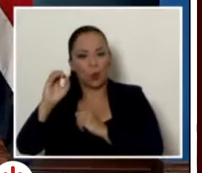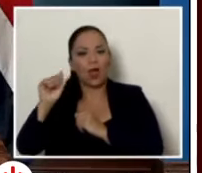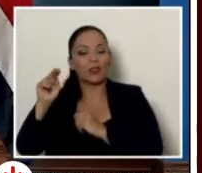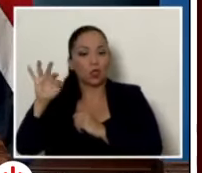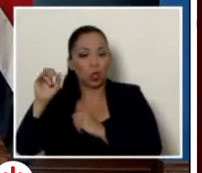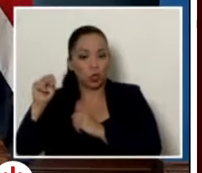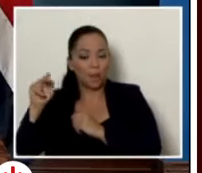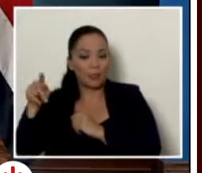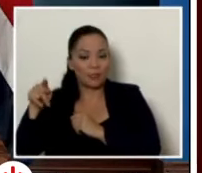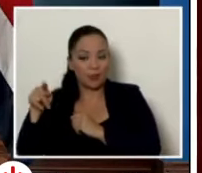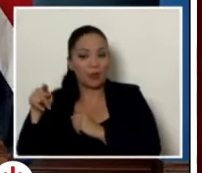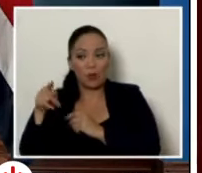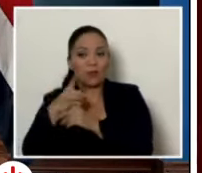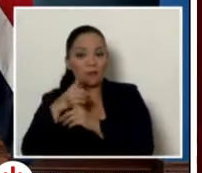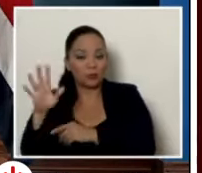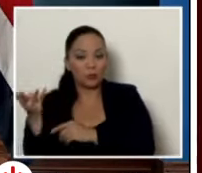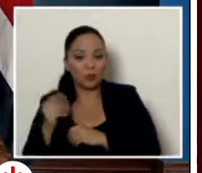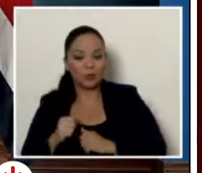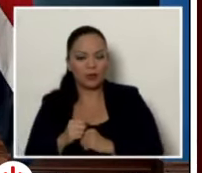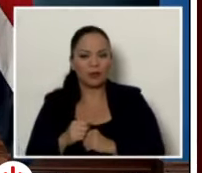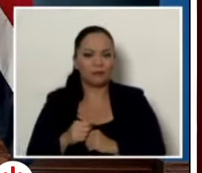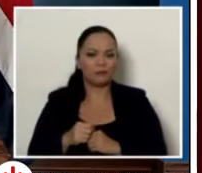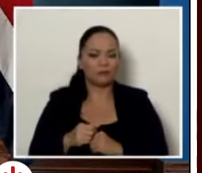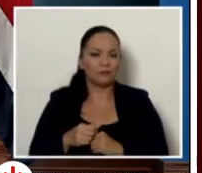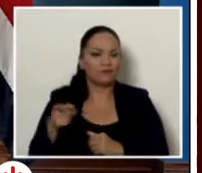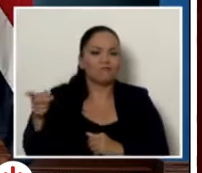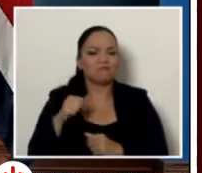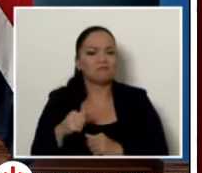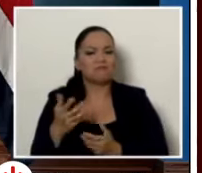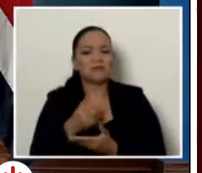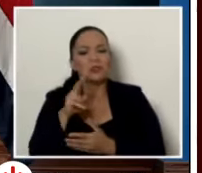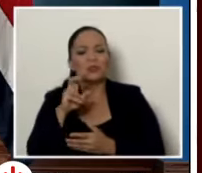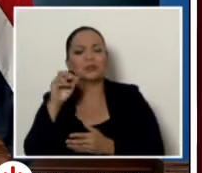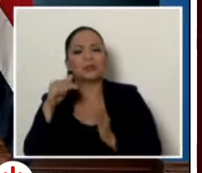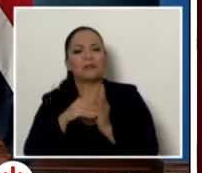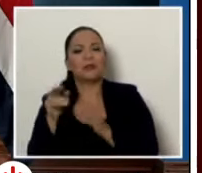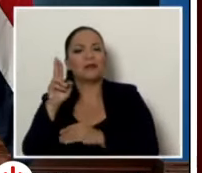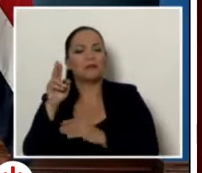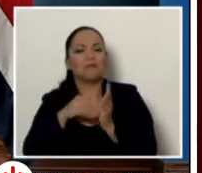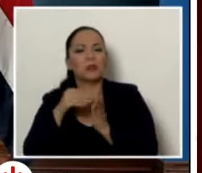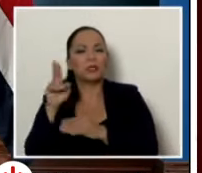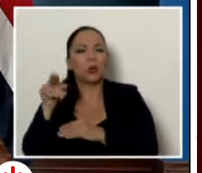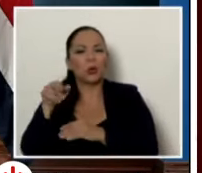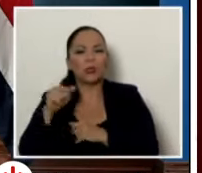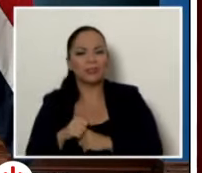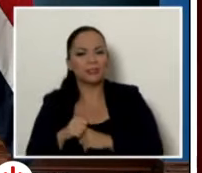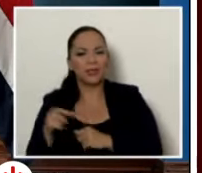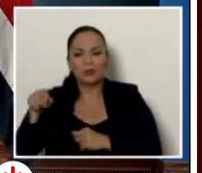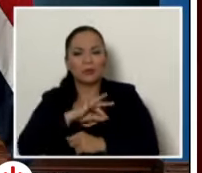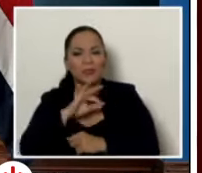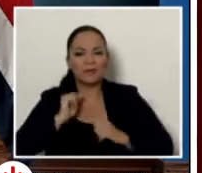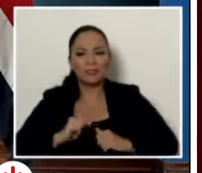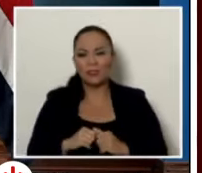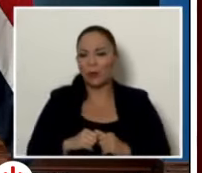y que por 35 años ha recibido 200 o no sé cuántos años 230 mil millones de colones el abuso es tan grande que